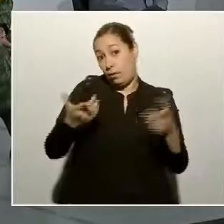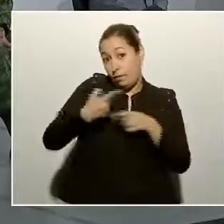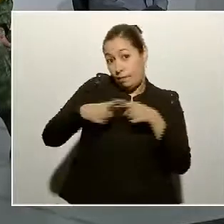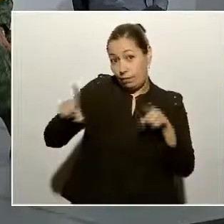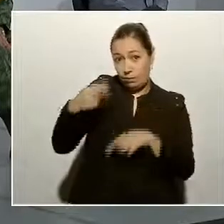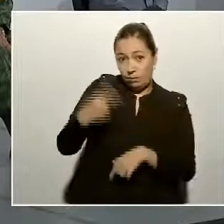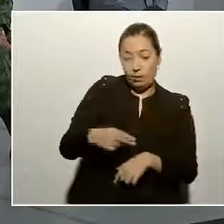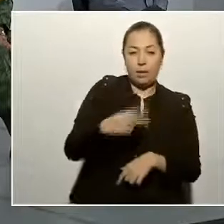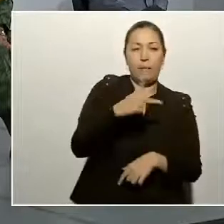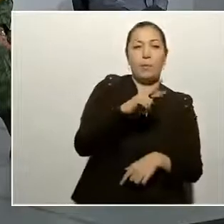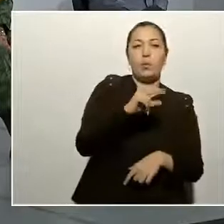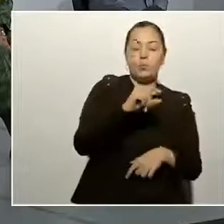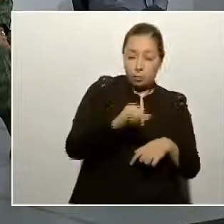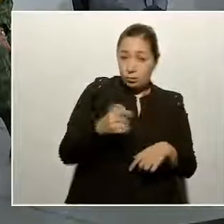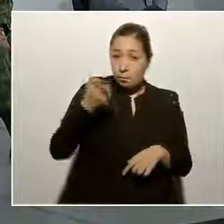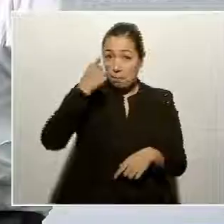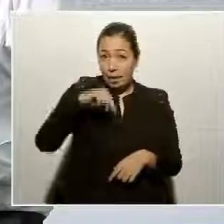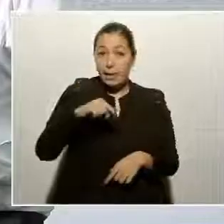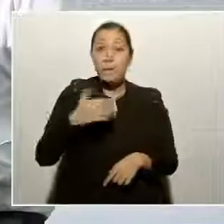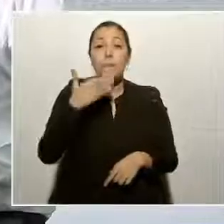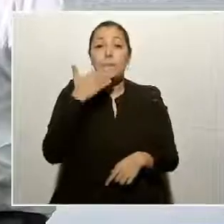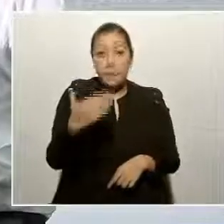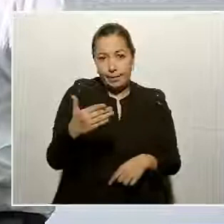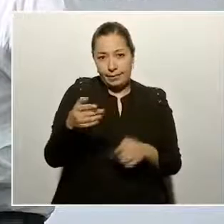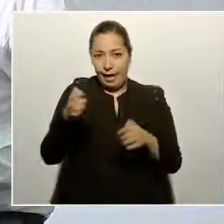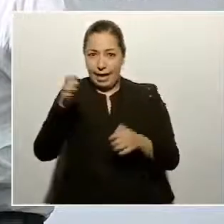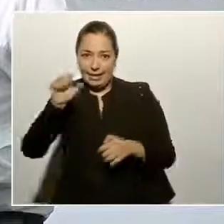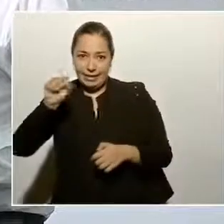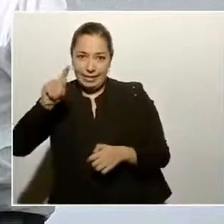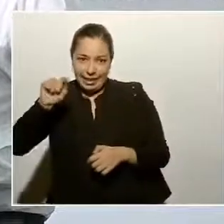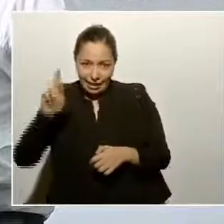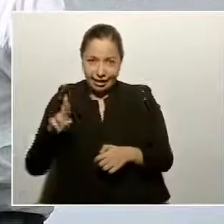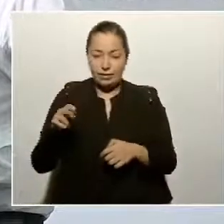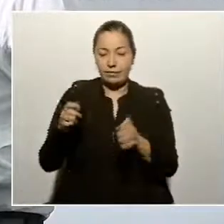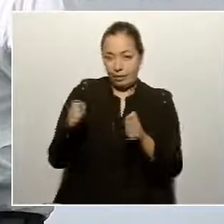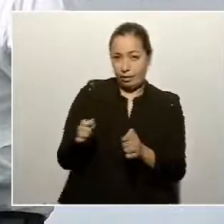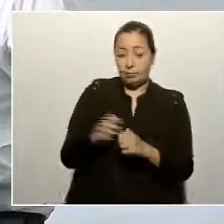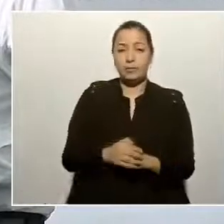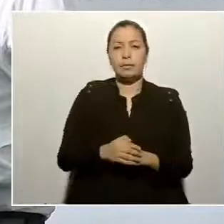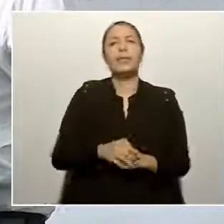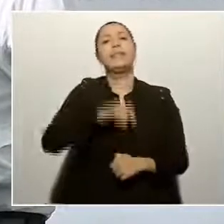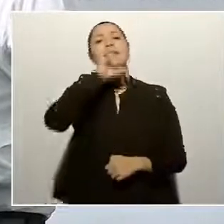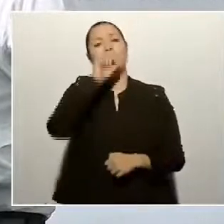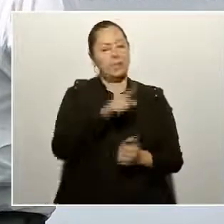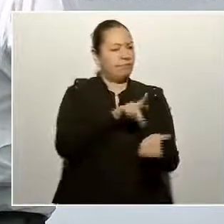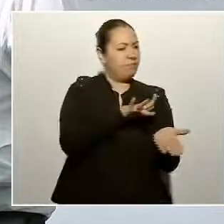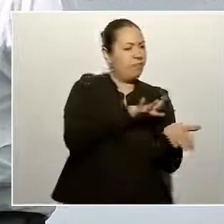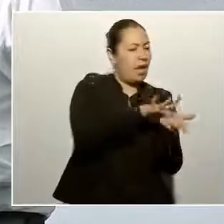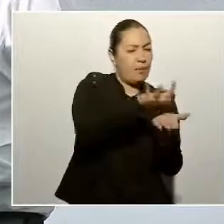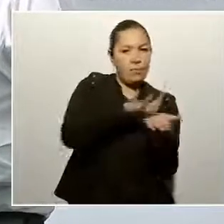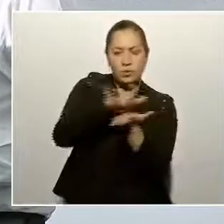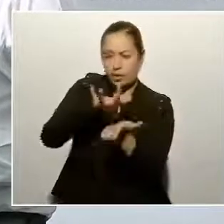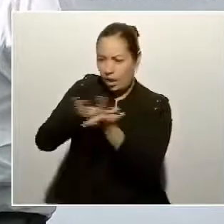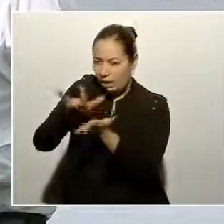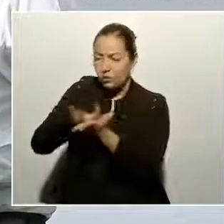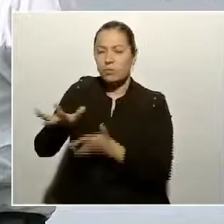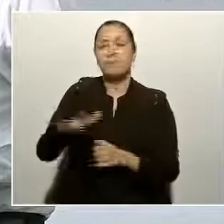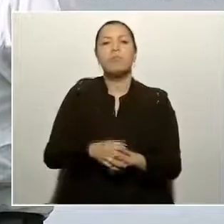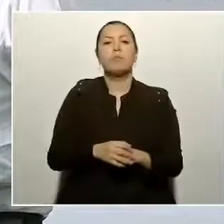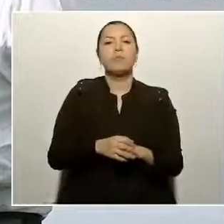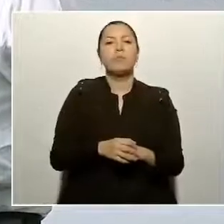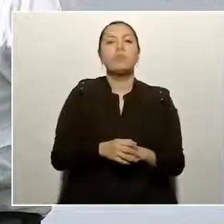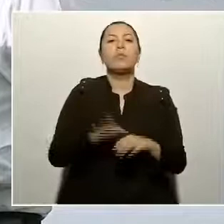También se está apoyando con un